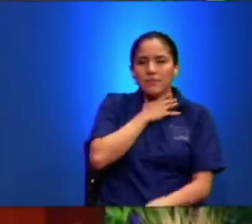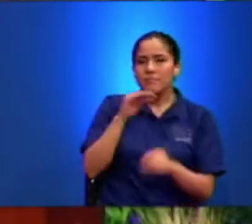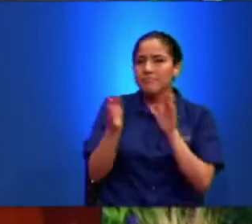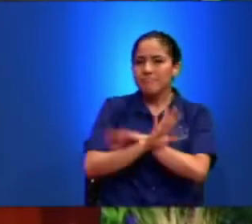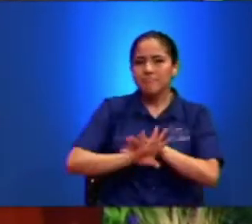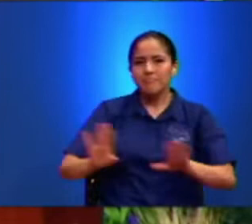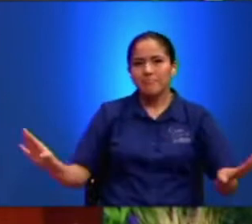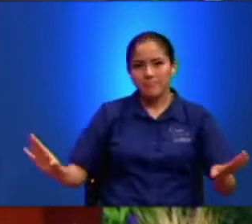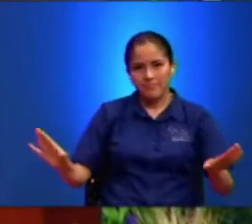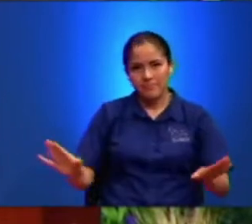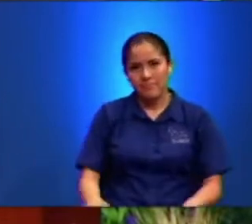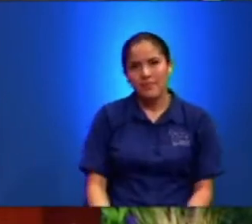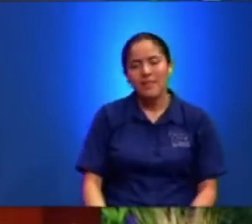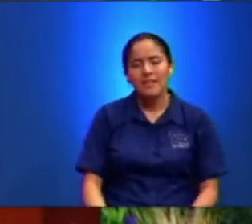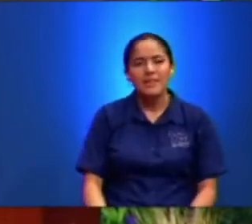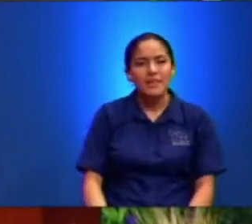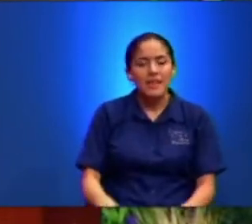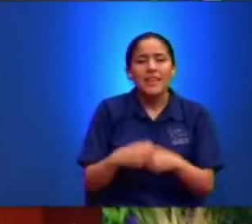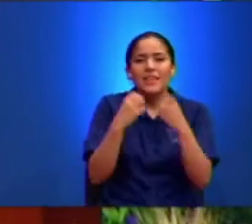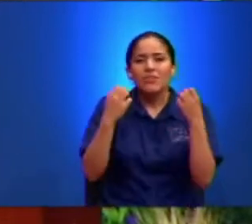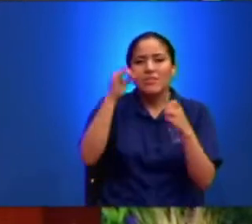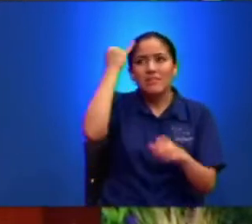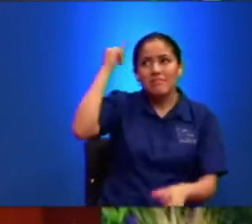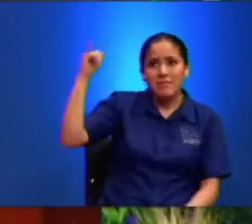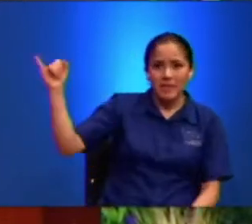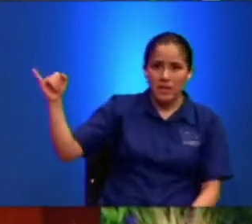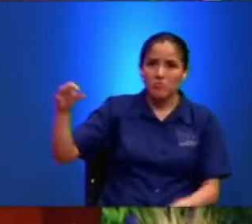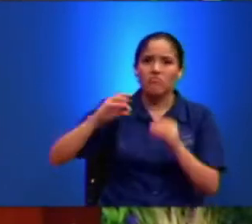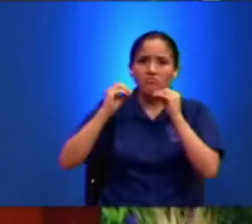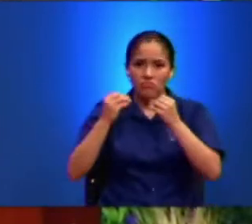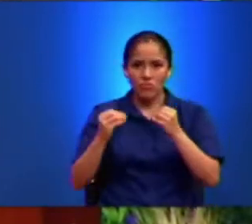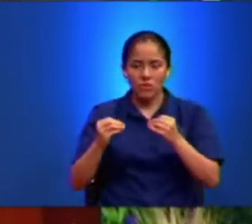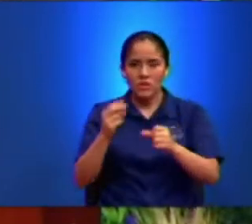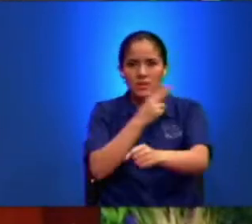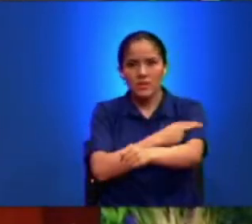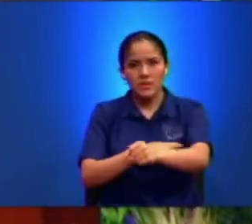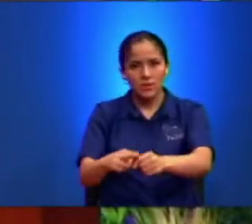Se Se Inventaron Un montón De Historias Y Juan